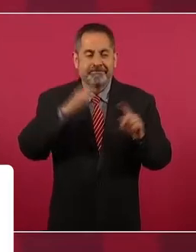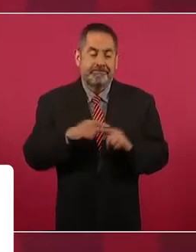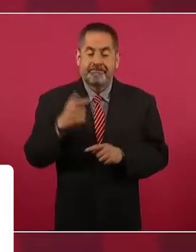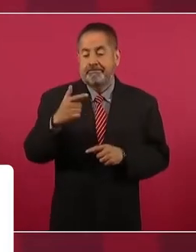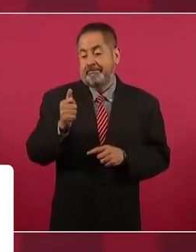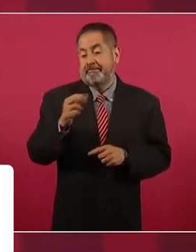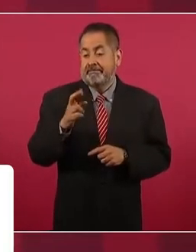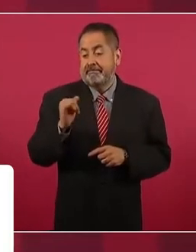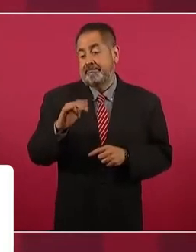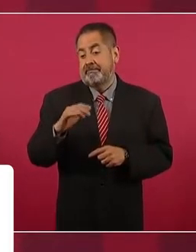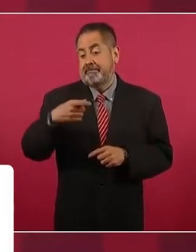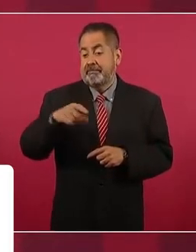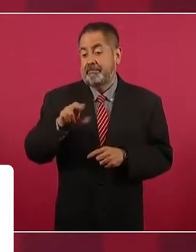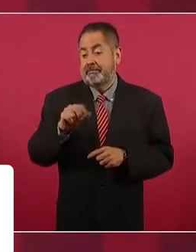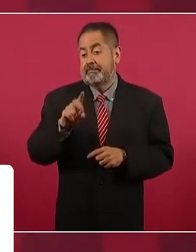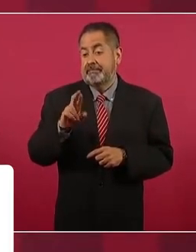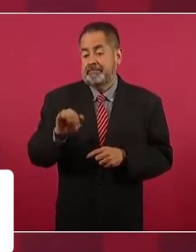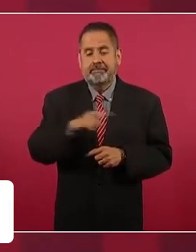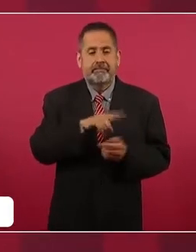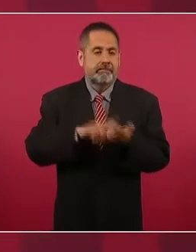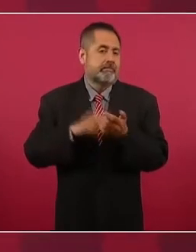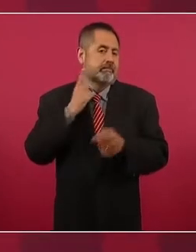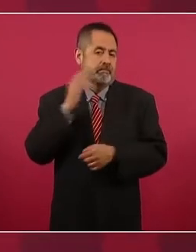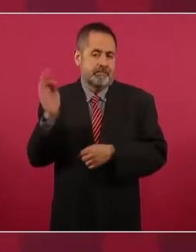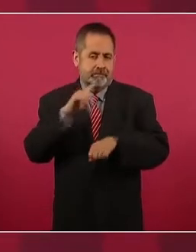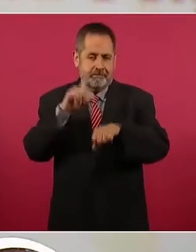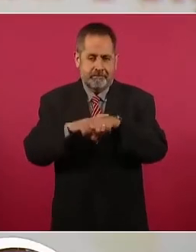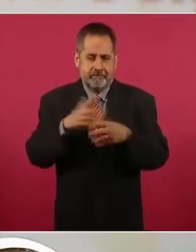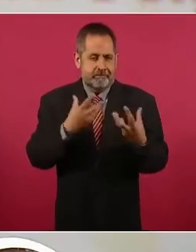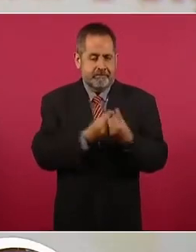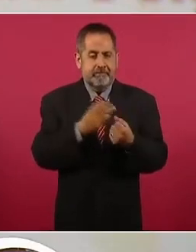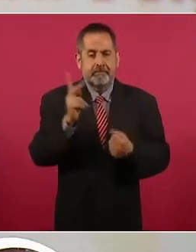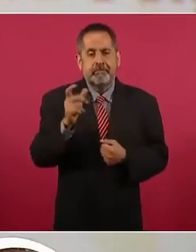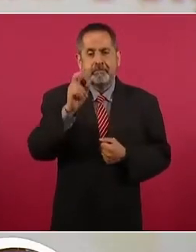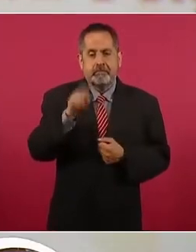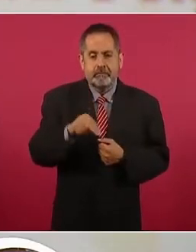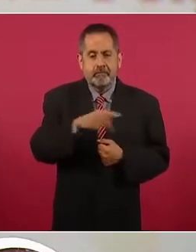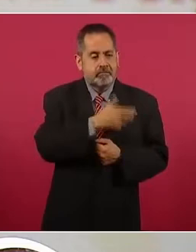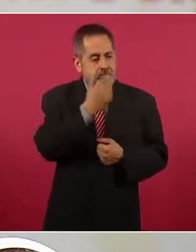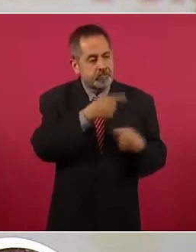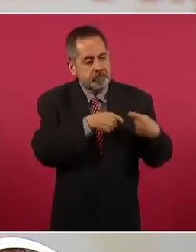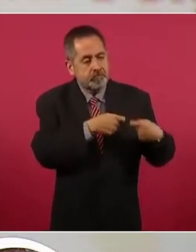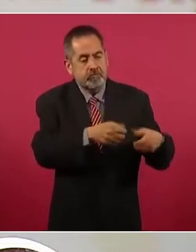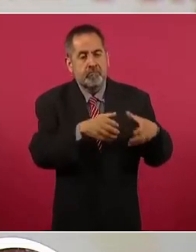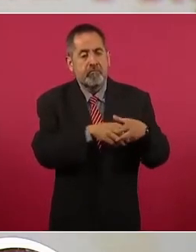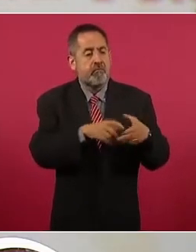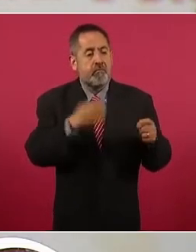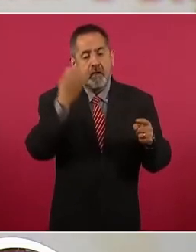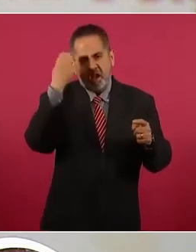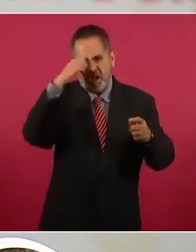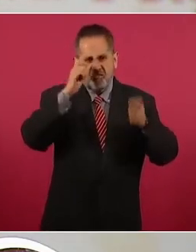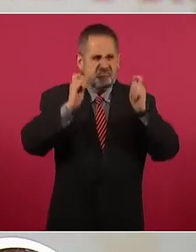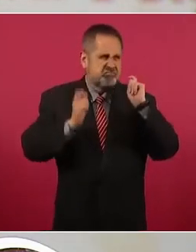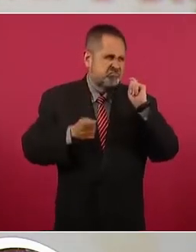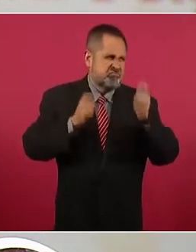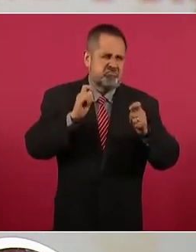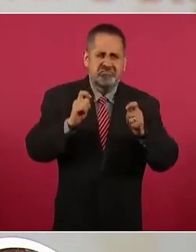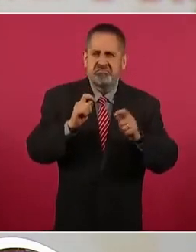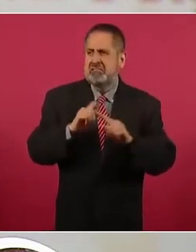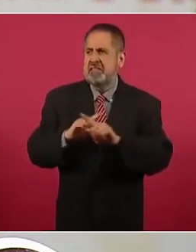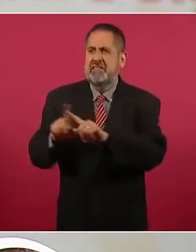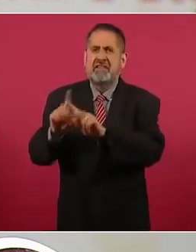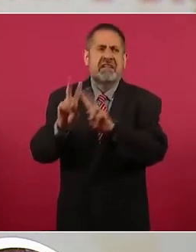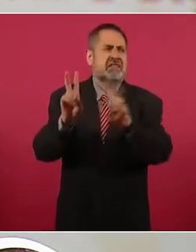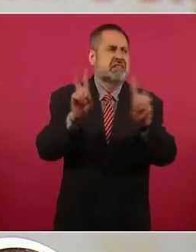Cuadri de la Torre, actual diputado federal por el Partido Acción Nacional, conservador, experto en cualquier cosa